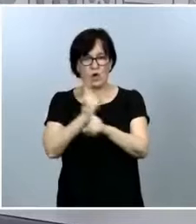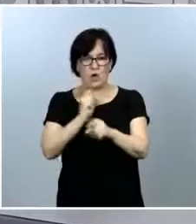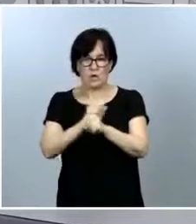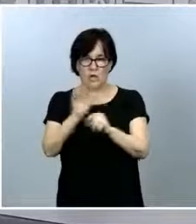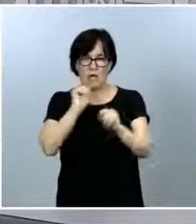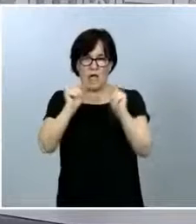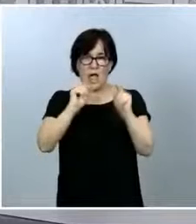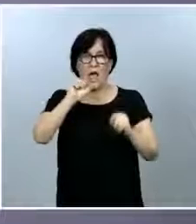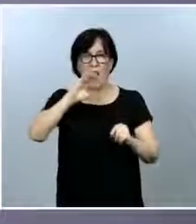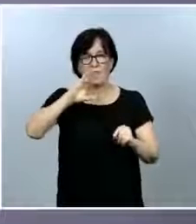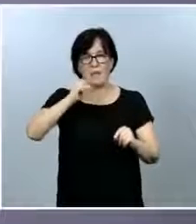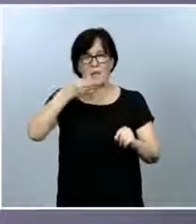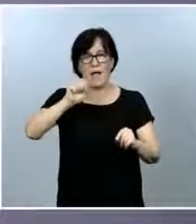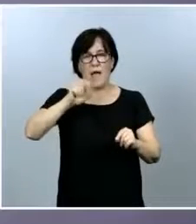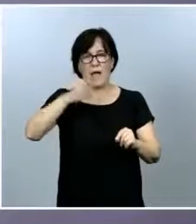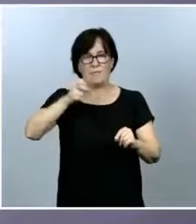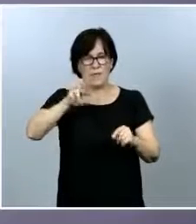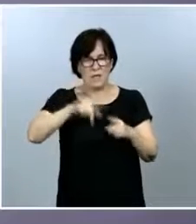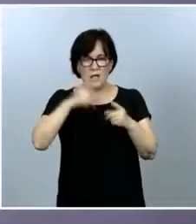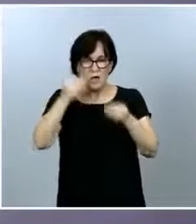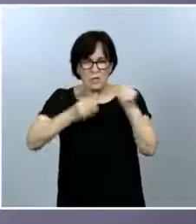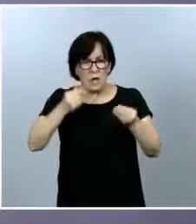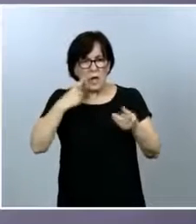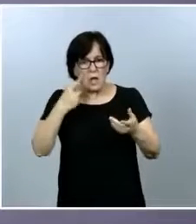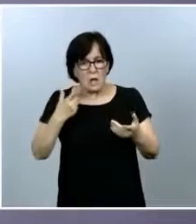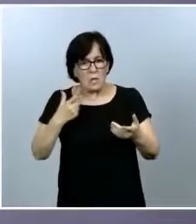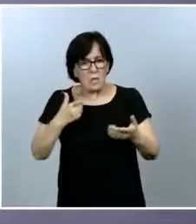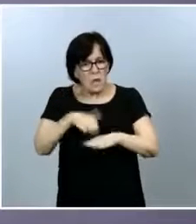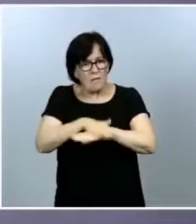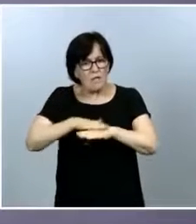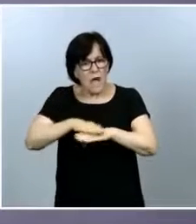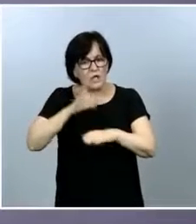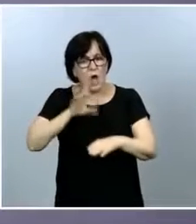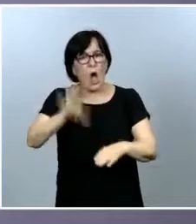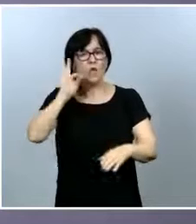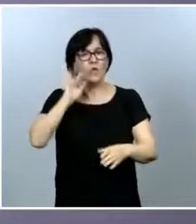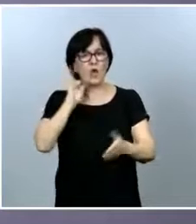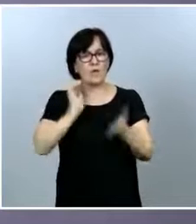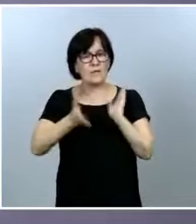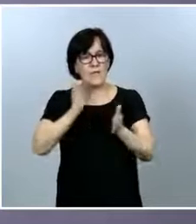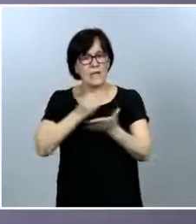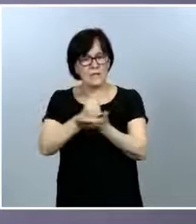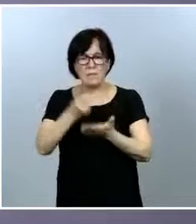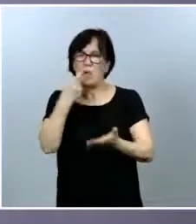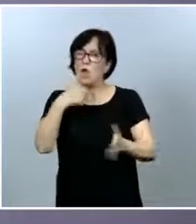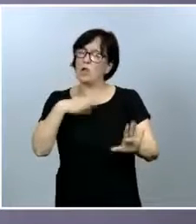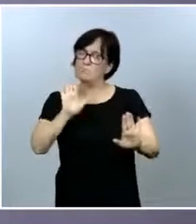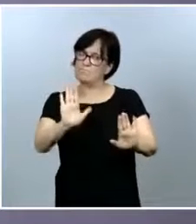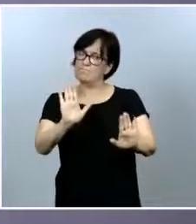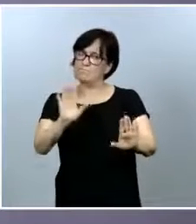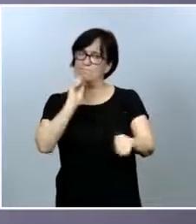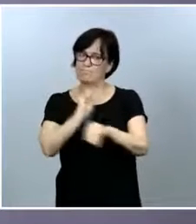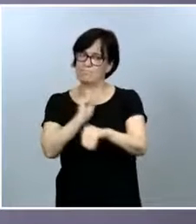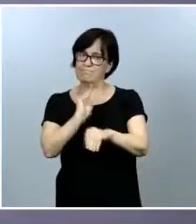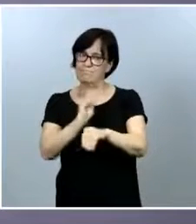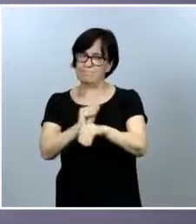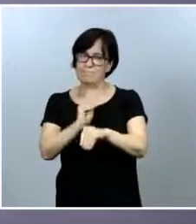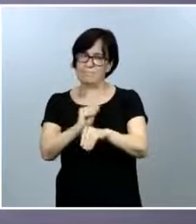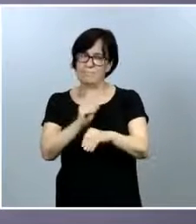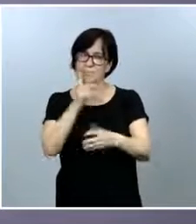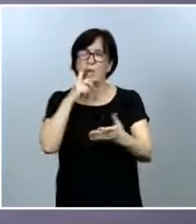¿Cómo valora este avance? ¿Hay base para considerarlo como opción de tratamiento o es precipitado al estar de momento en fase de ensayo?